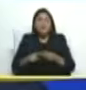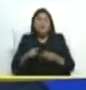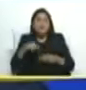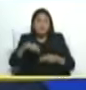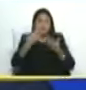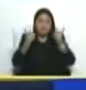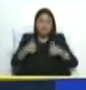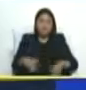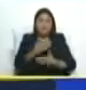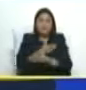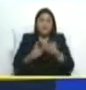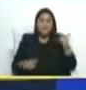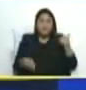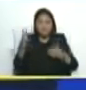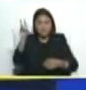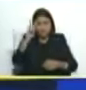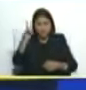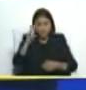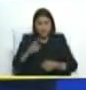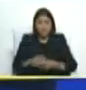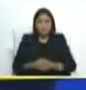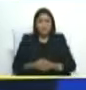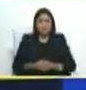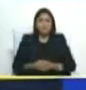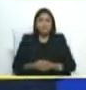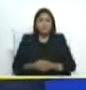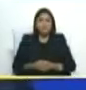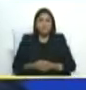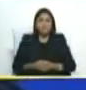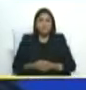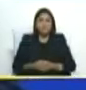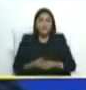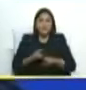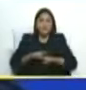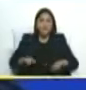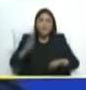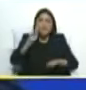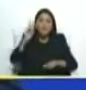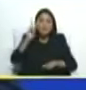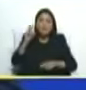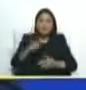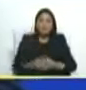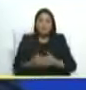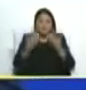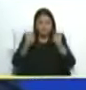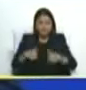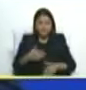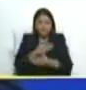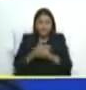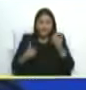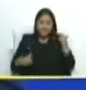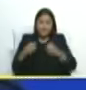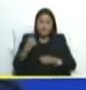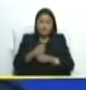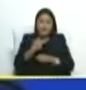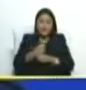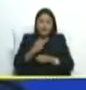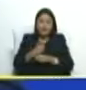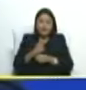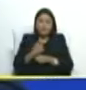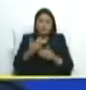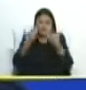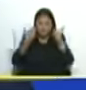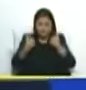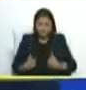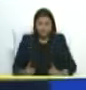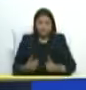Venezuela de nuestra gloriosa república bolivariana presidente obrero aquí